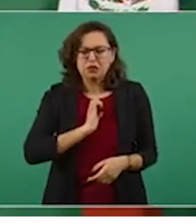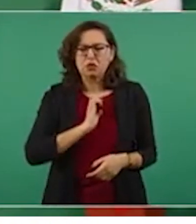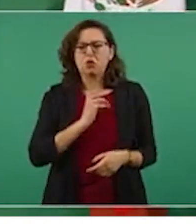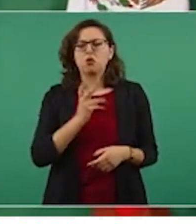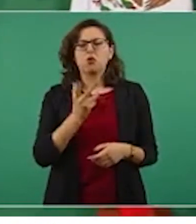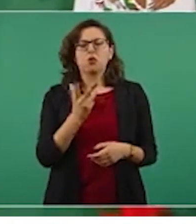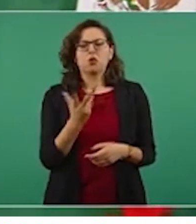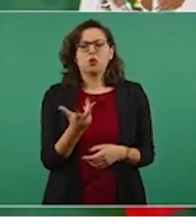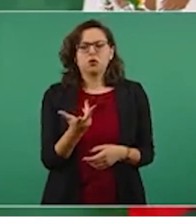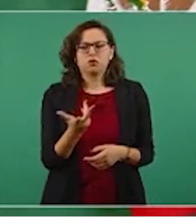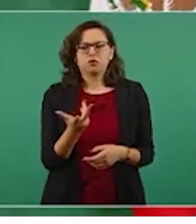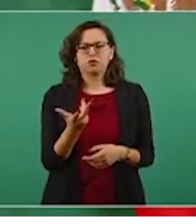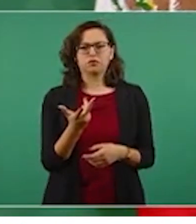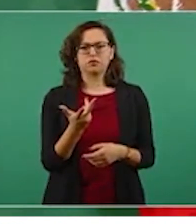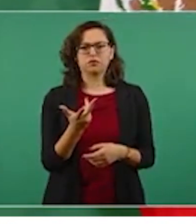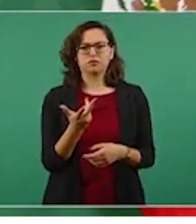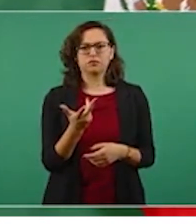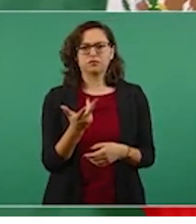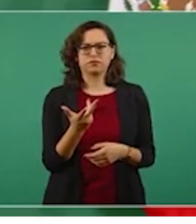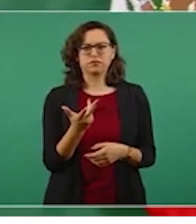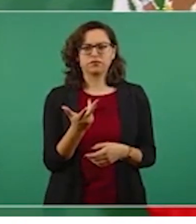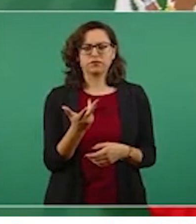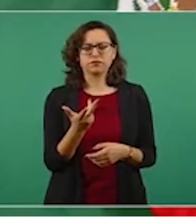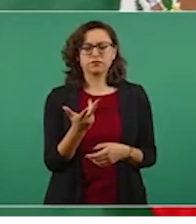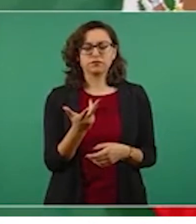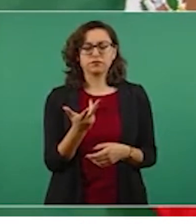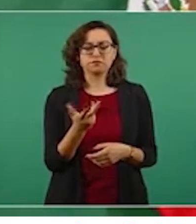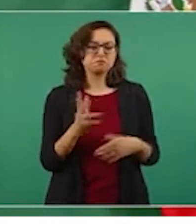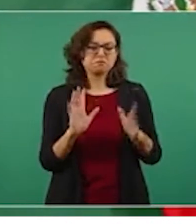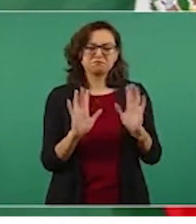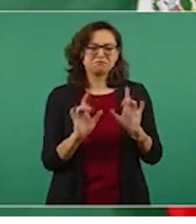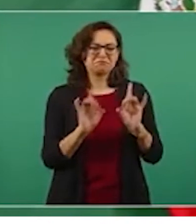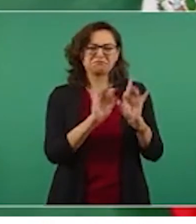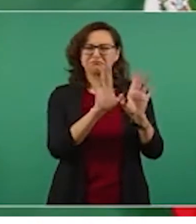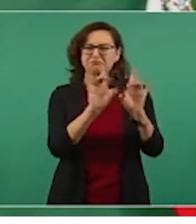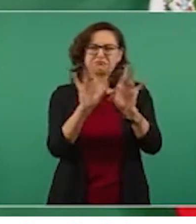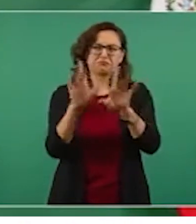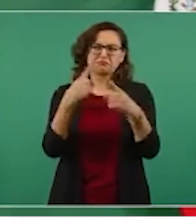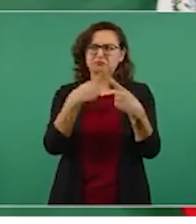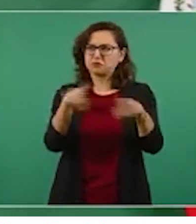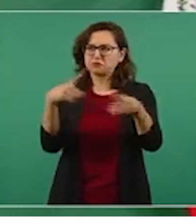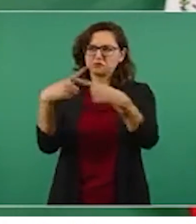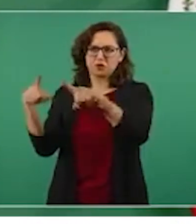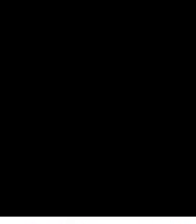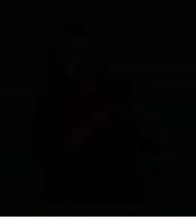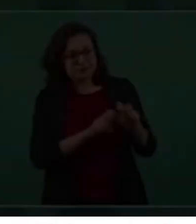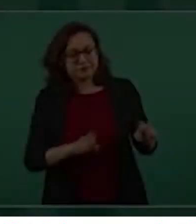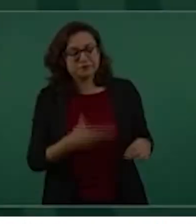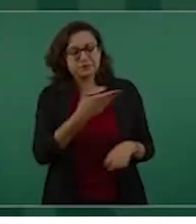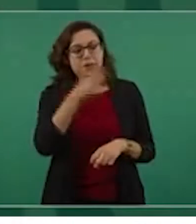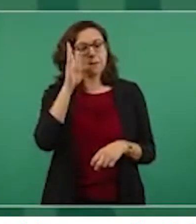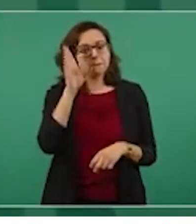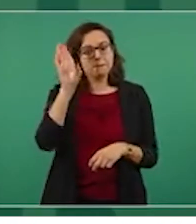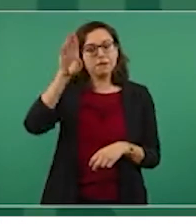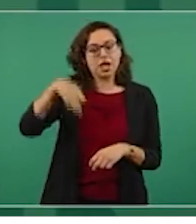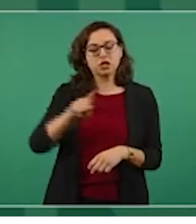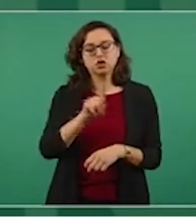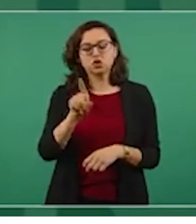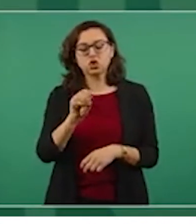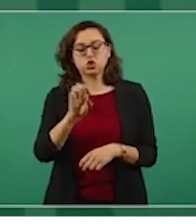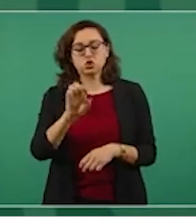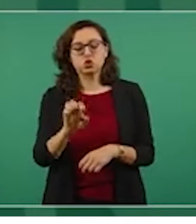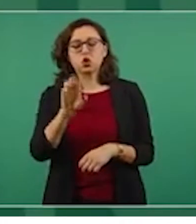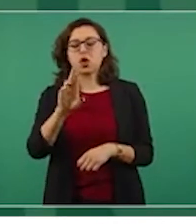con cualquier otra especialidad. El día de hoy